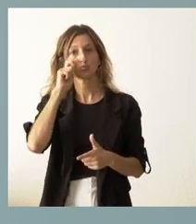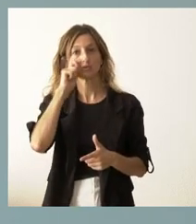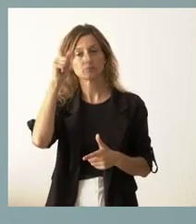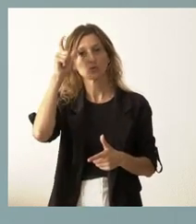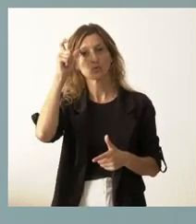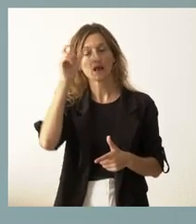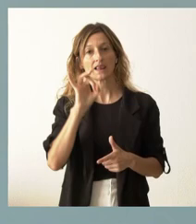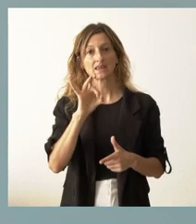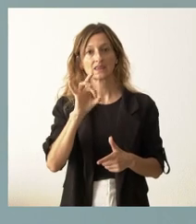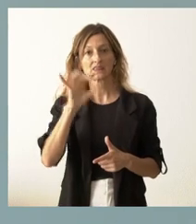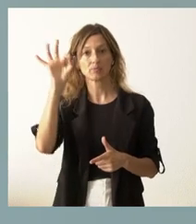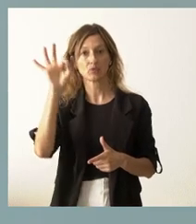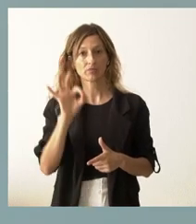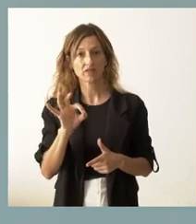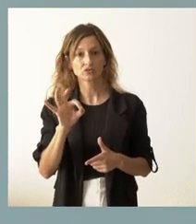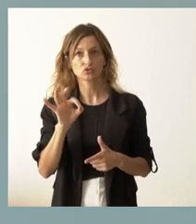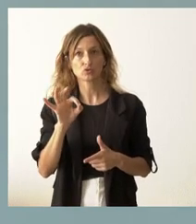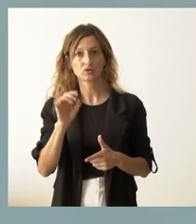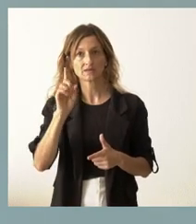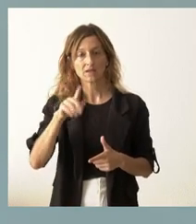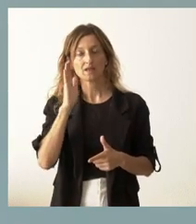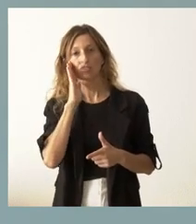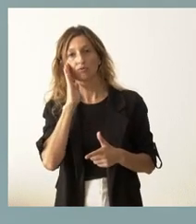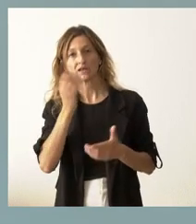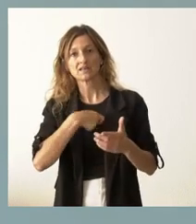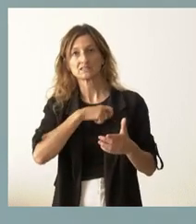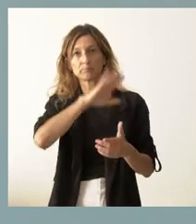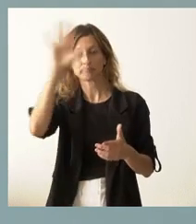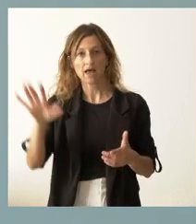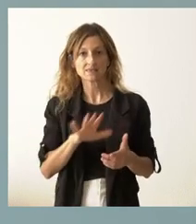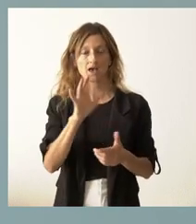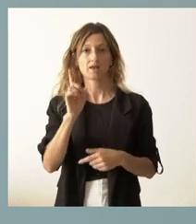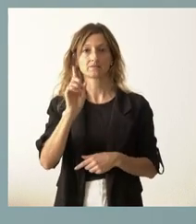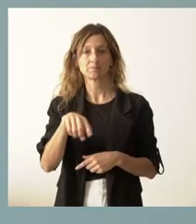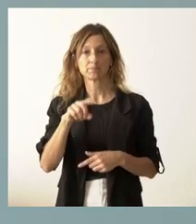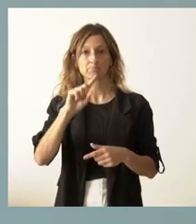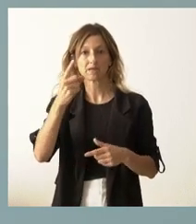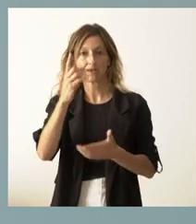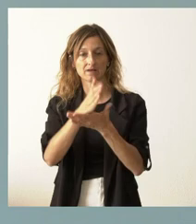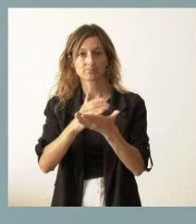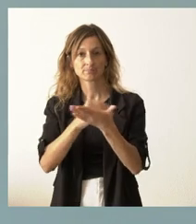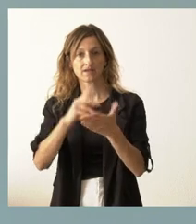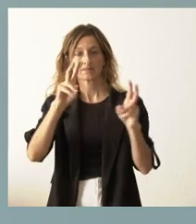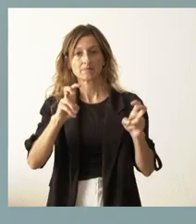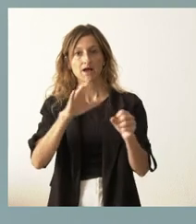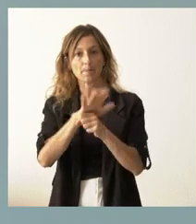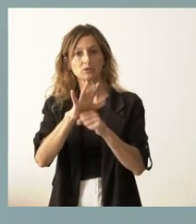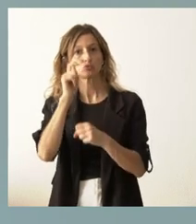15% del total de todas las pernotaciones de toda España. La primera comunidad autónoma seguimos en el ámbito del turismo